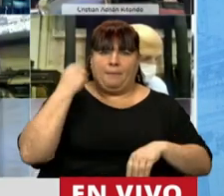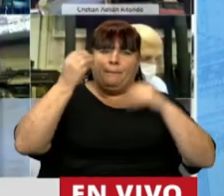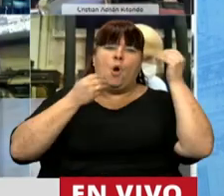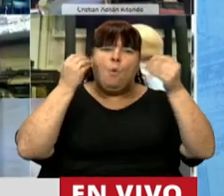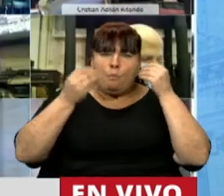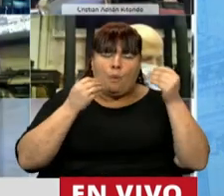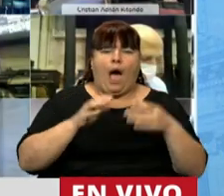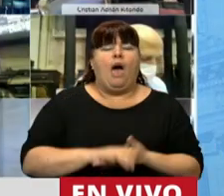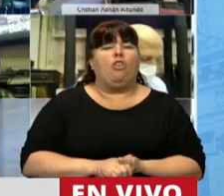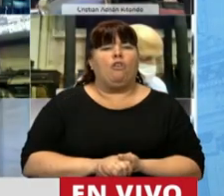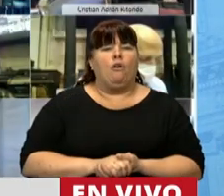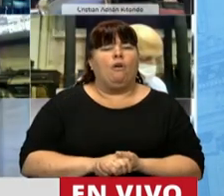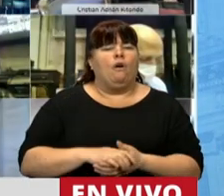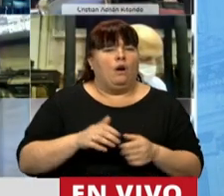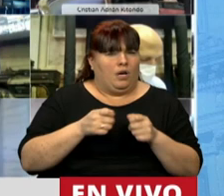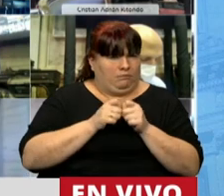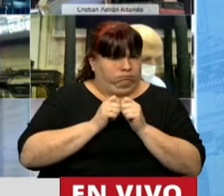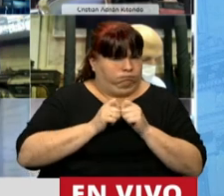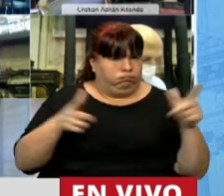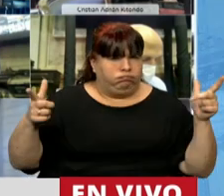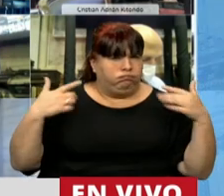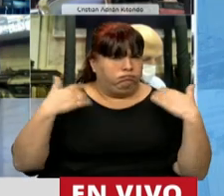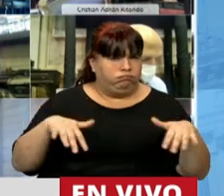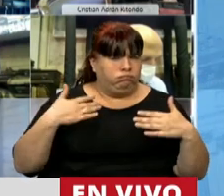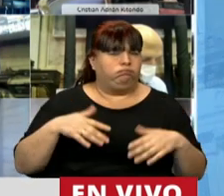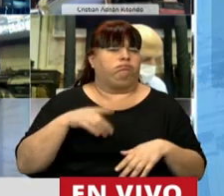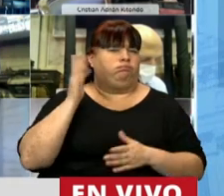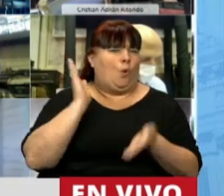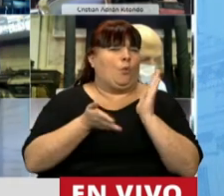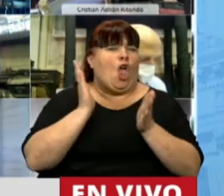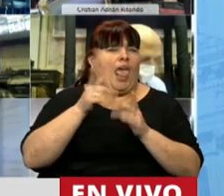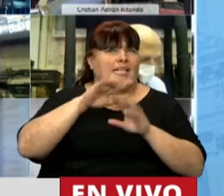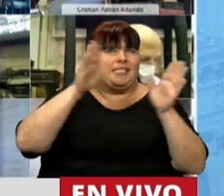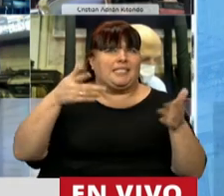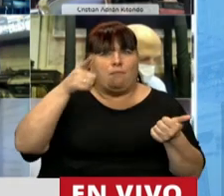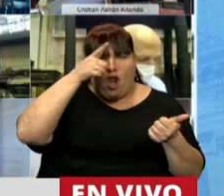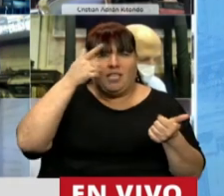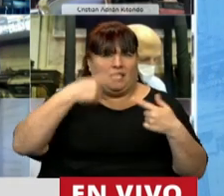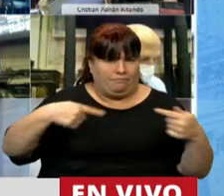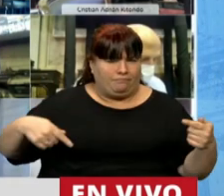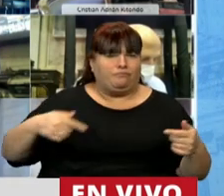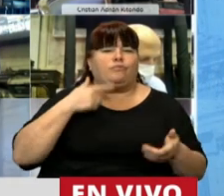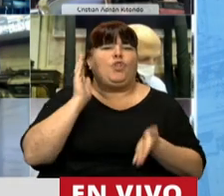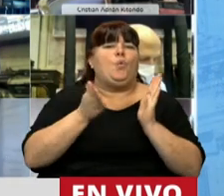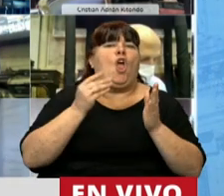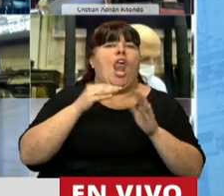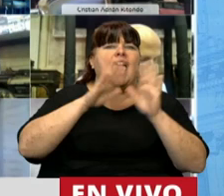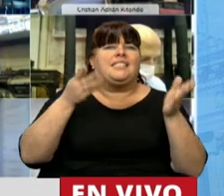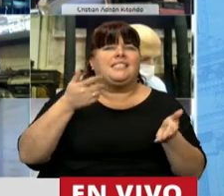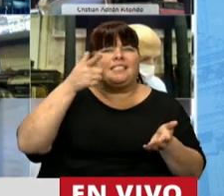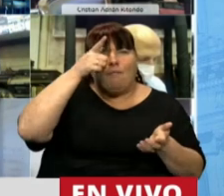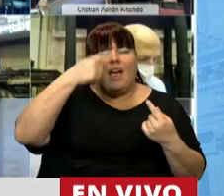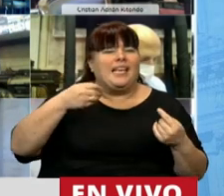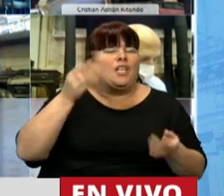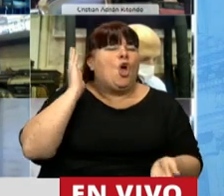que se habían aumentado en forma exponencial los casos de violencia institucional. Cuando digo violencia institucional,